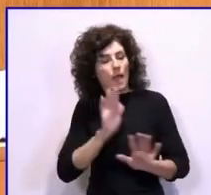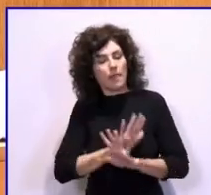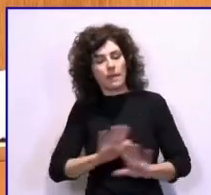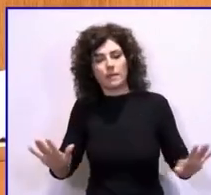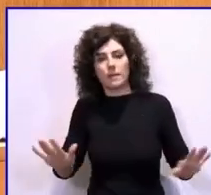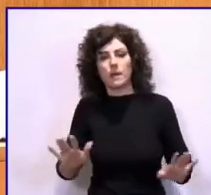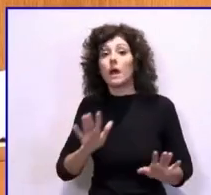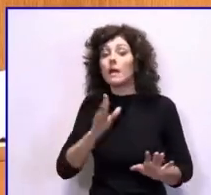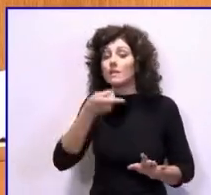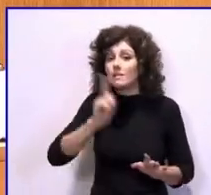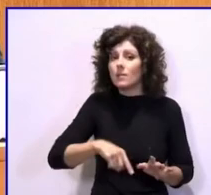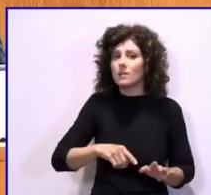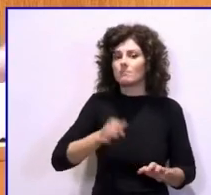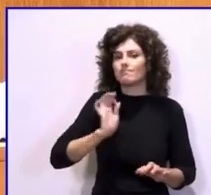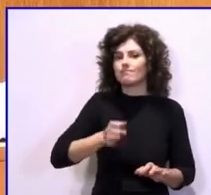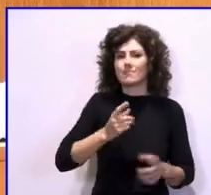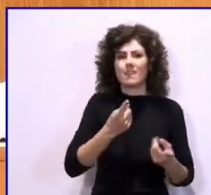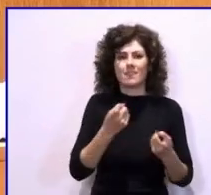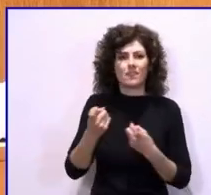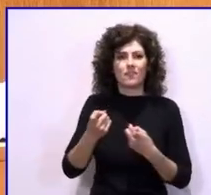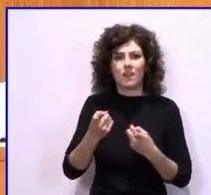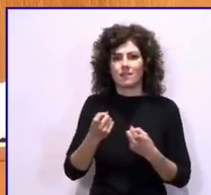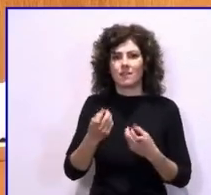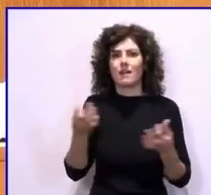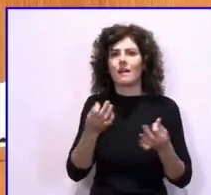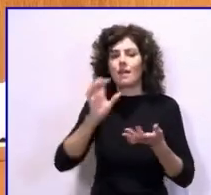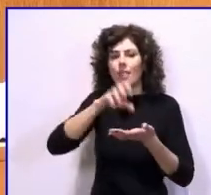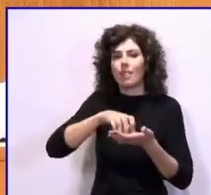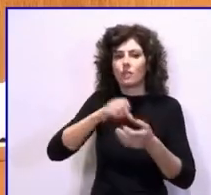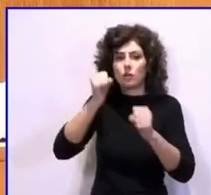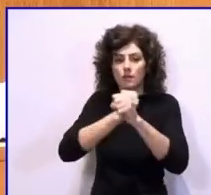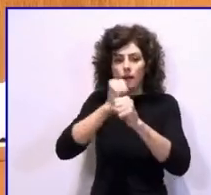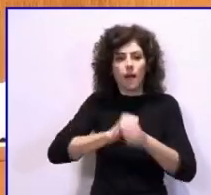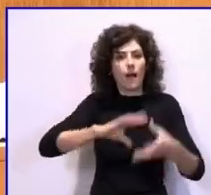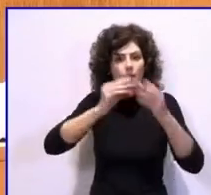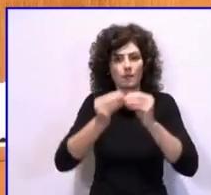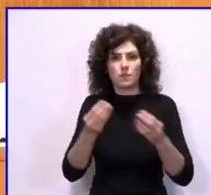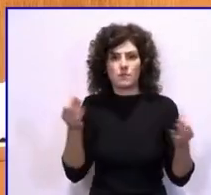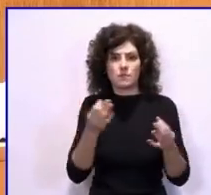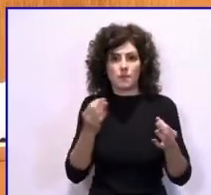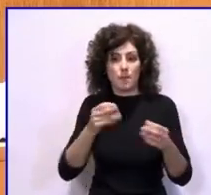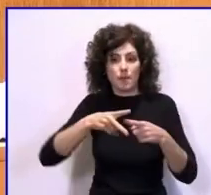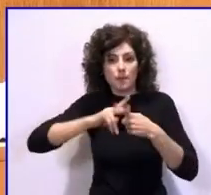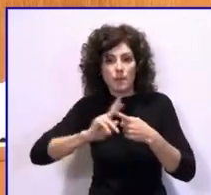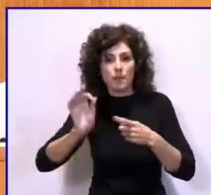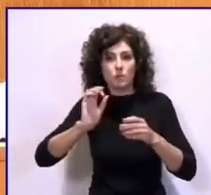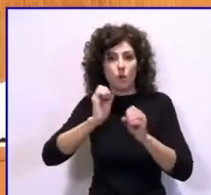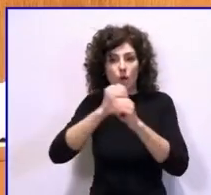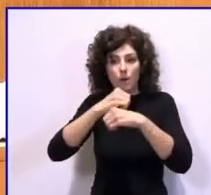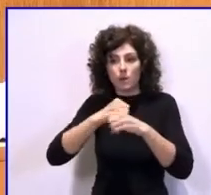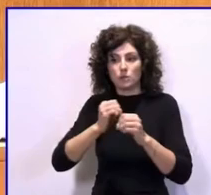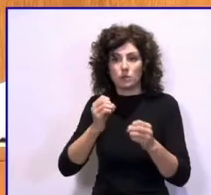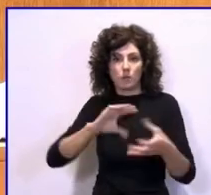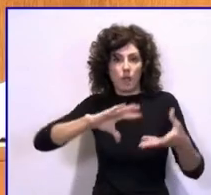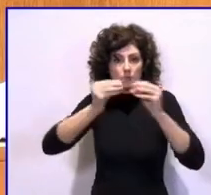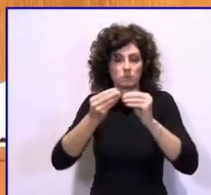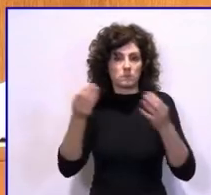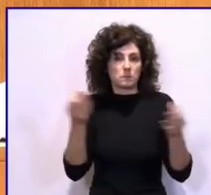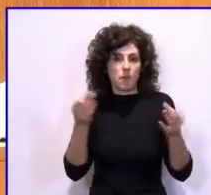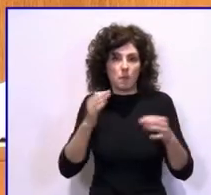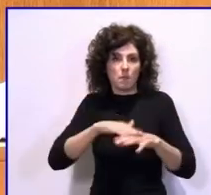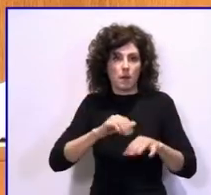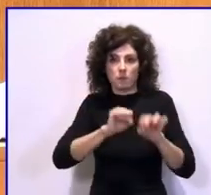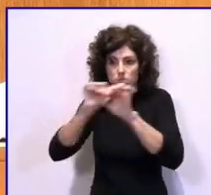imprescindible esta adaptación de los centros de trabajo, de los talleres, de los laboratorios para proteger al